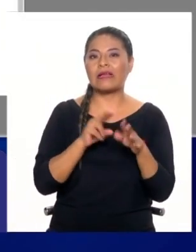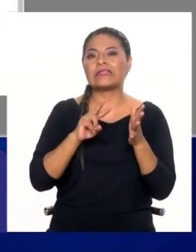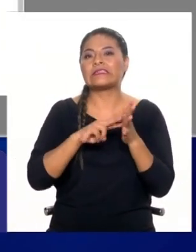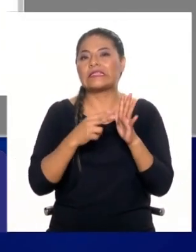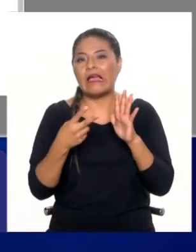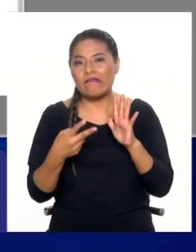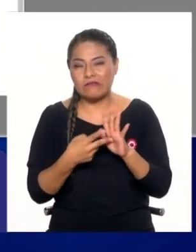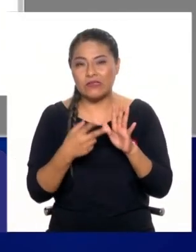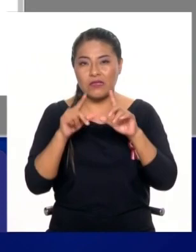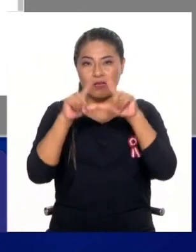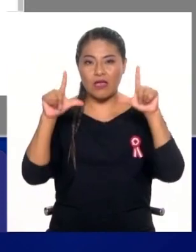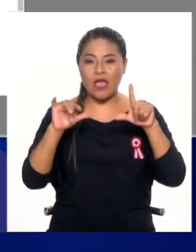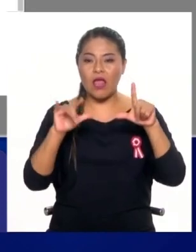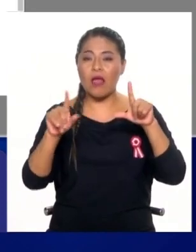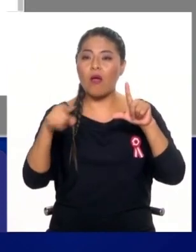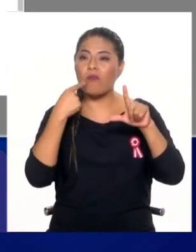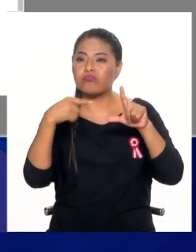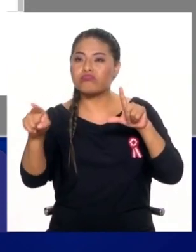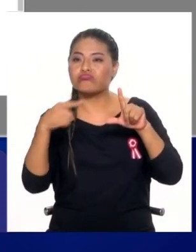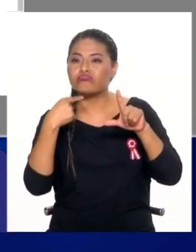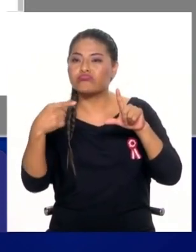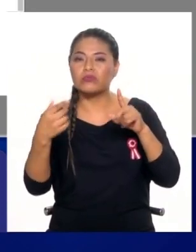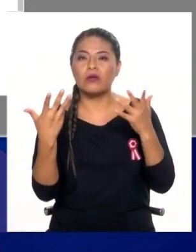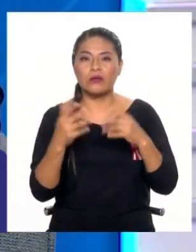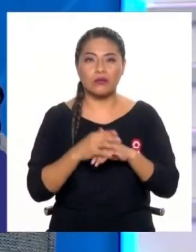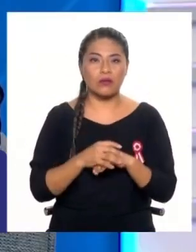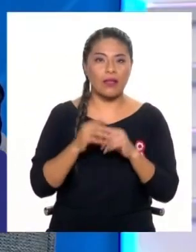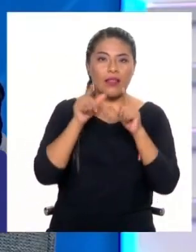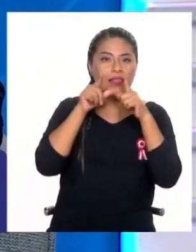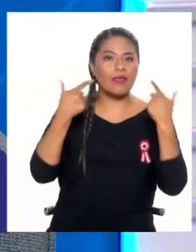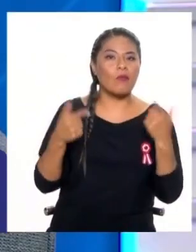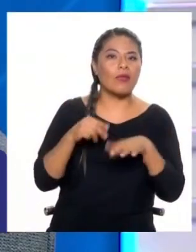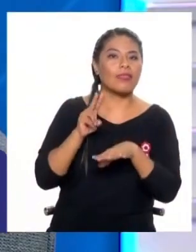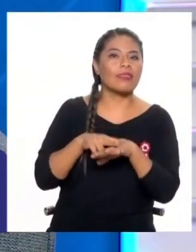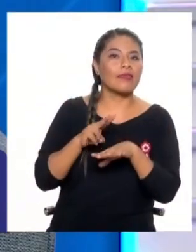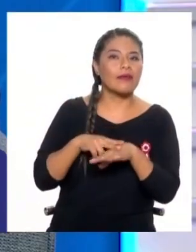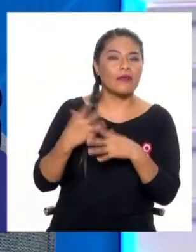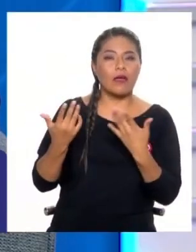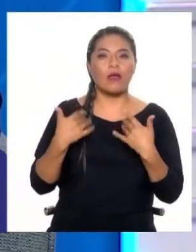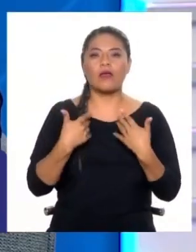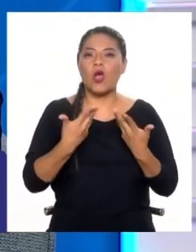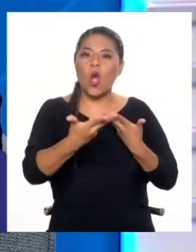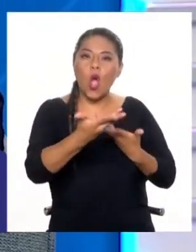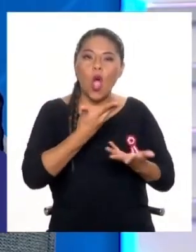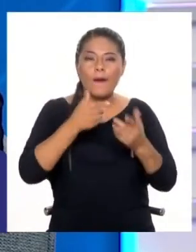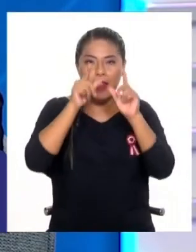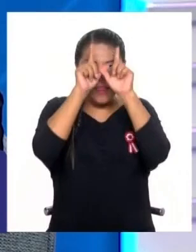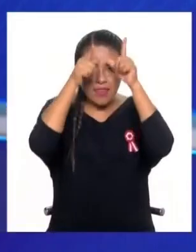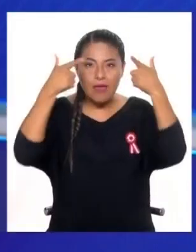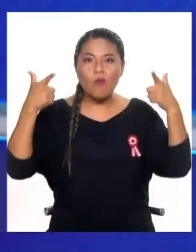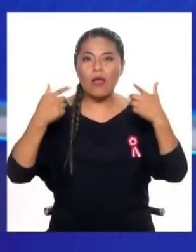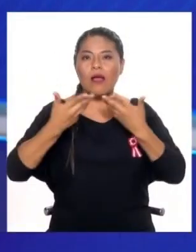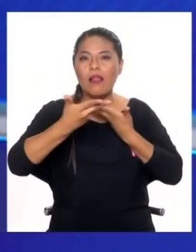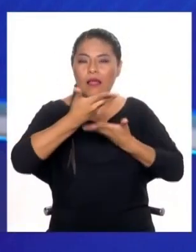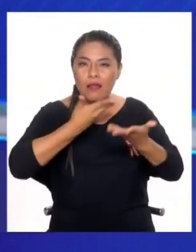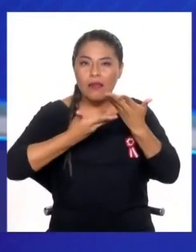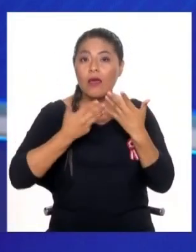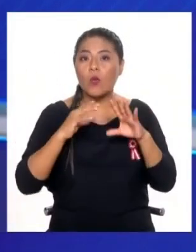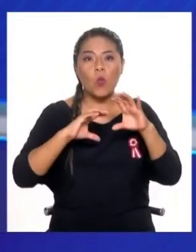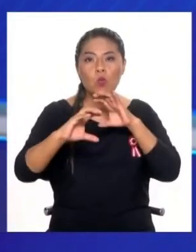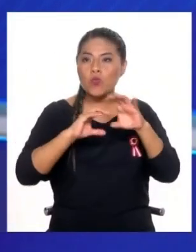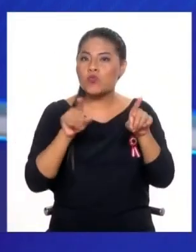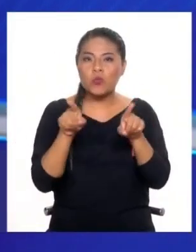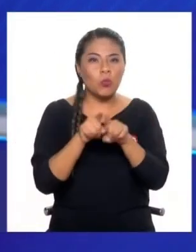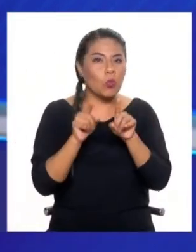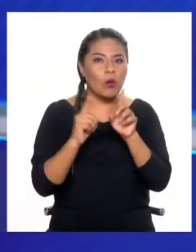observa en el chat GPT, ¿no? Ya, para hacerlo más simple, el lenguaje natural es la forma en que nos comunicamos como seres humanos, ¿no es cierto? Claro, o sea, tratar